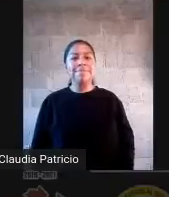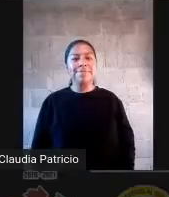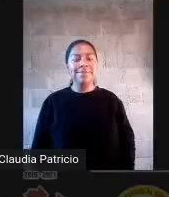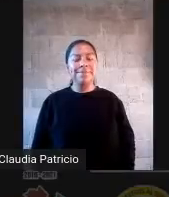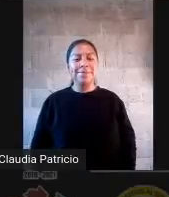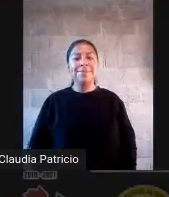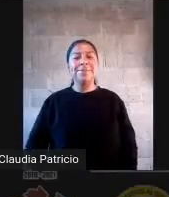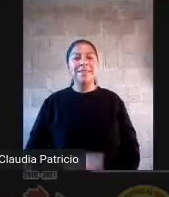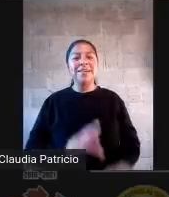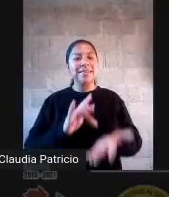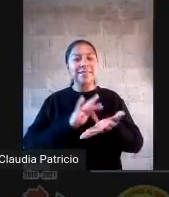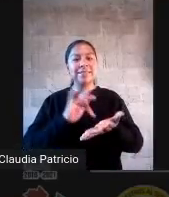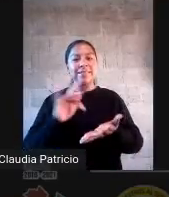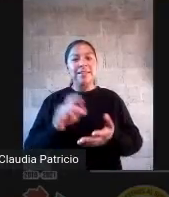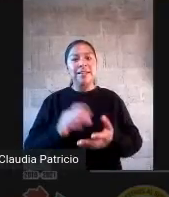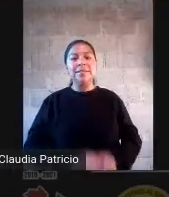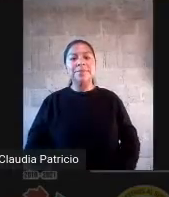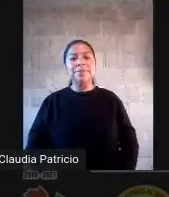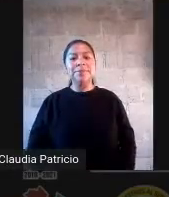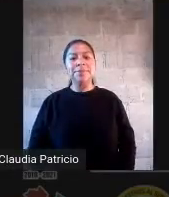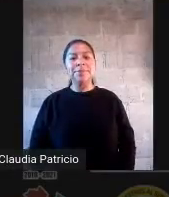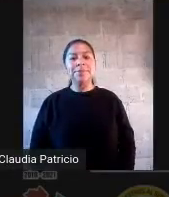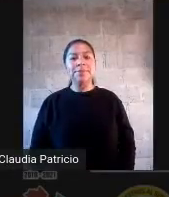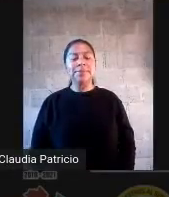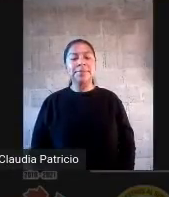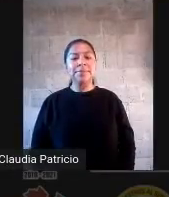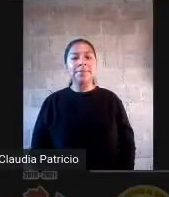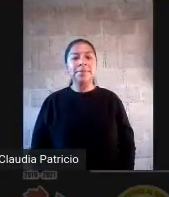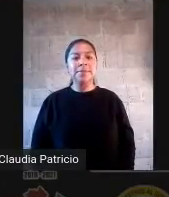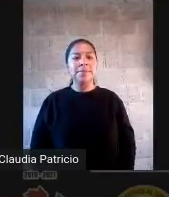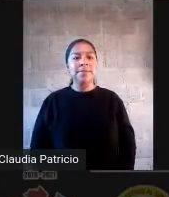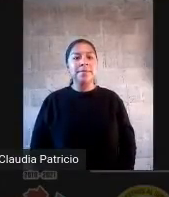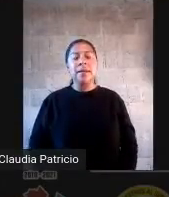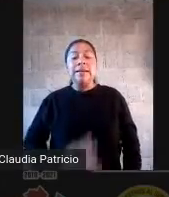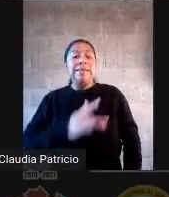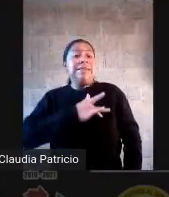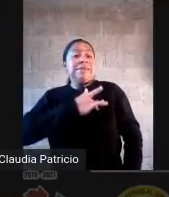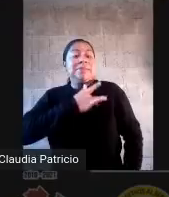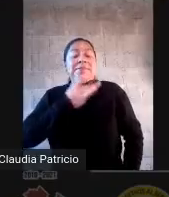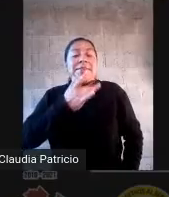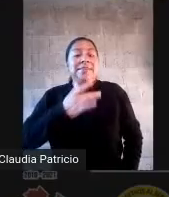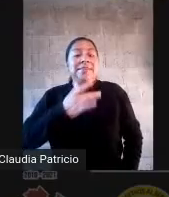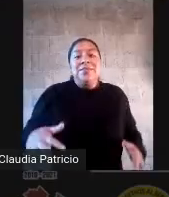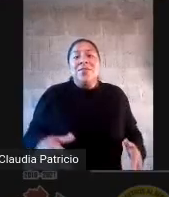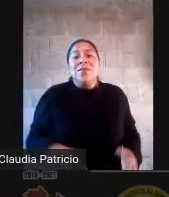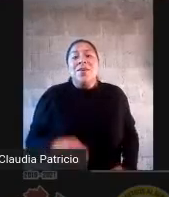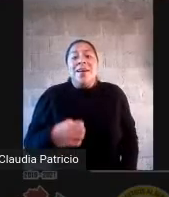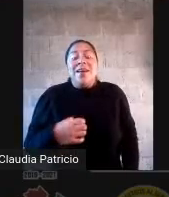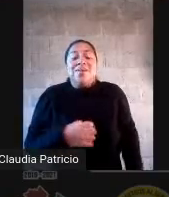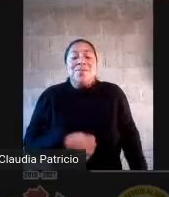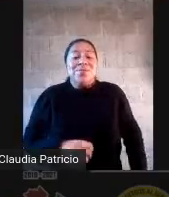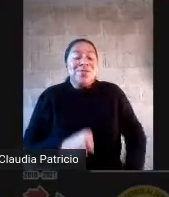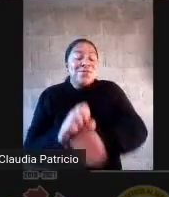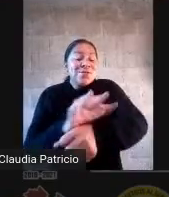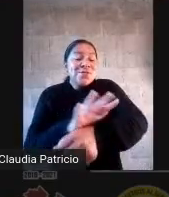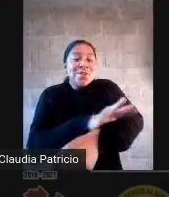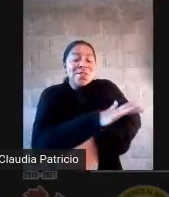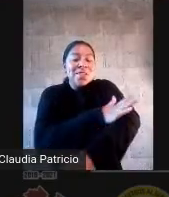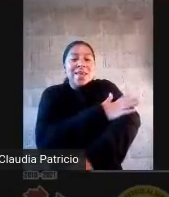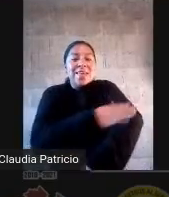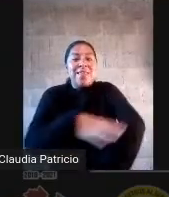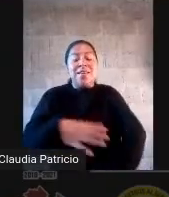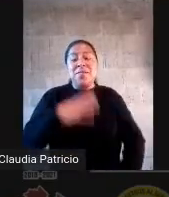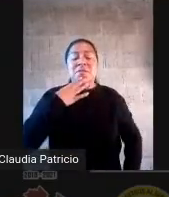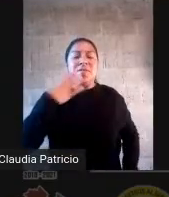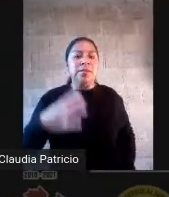Muy bien, ya hay quien está escribiendo. Me siento entusiasta, emocionada. Genial. Estresado.